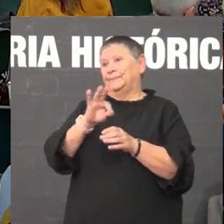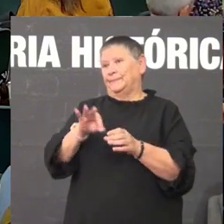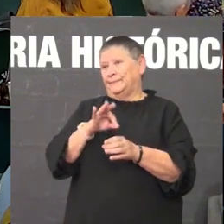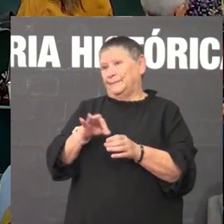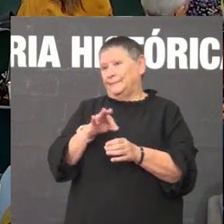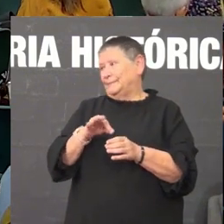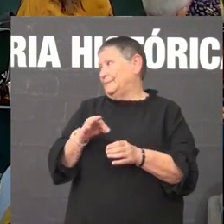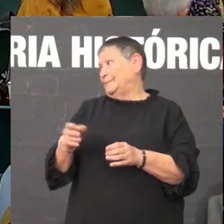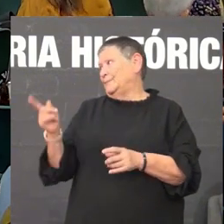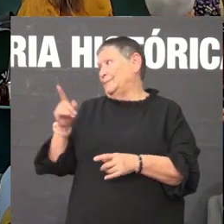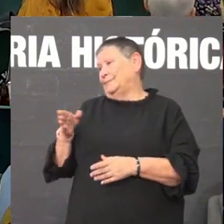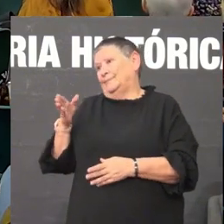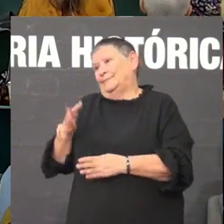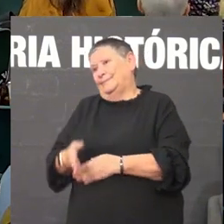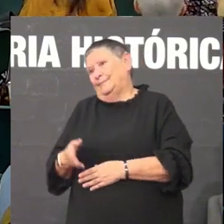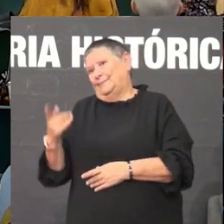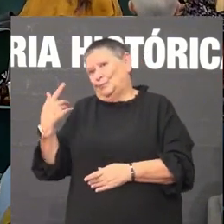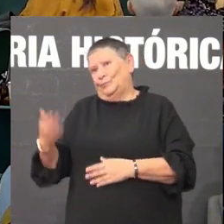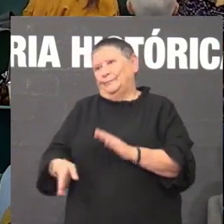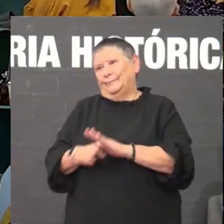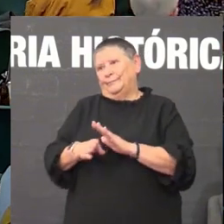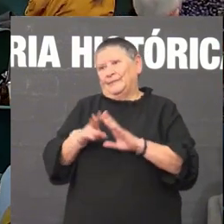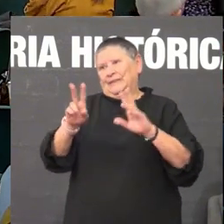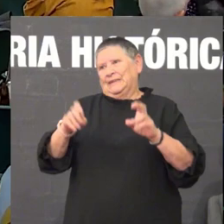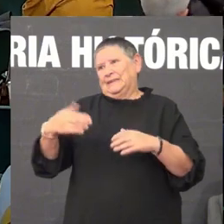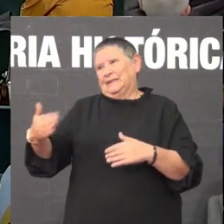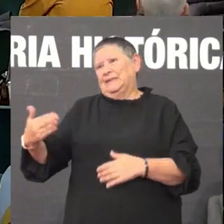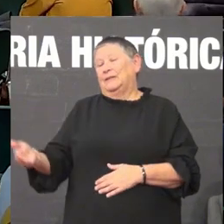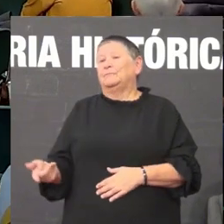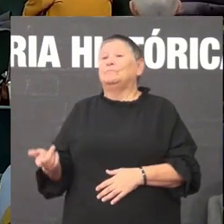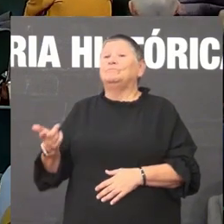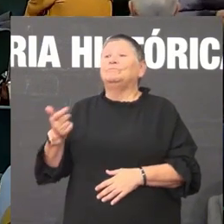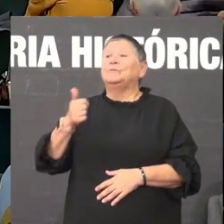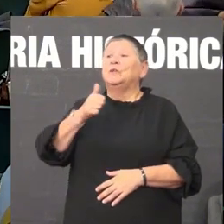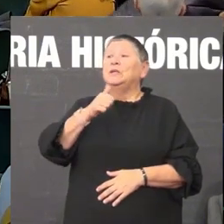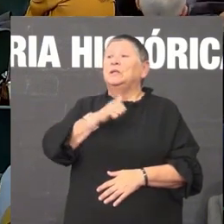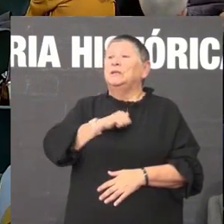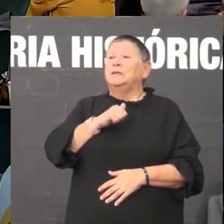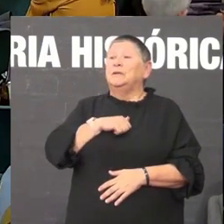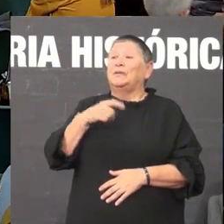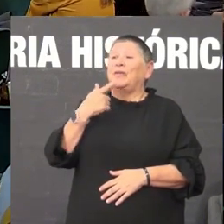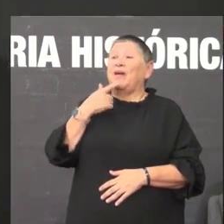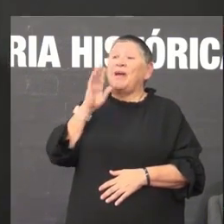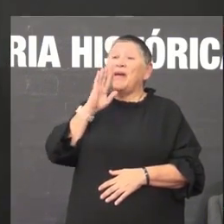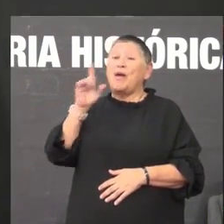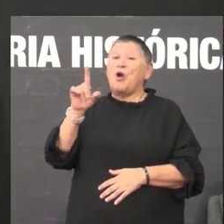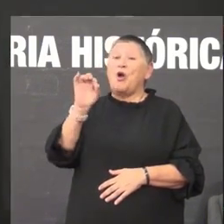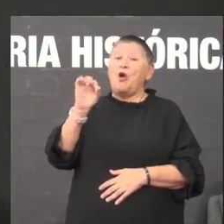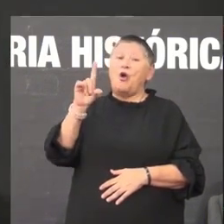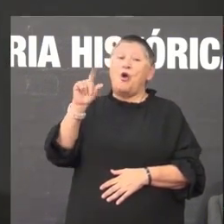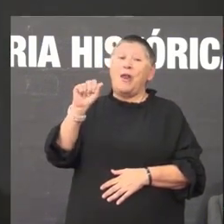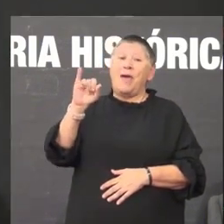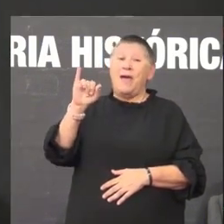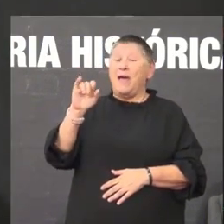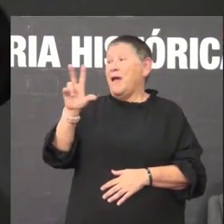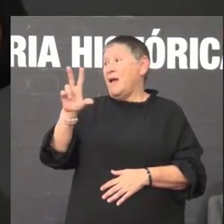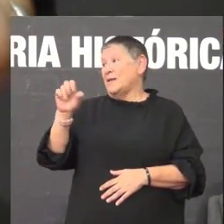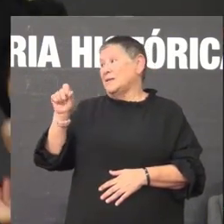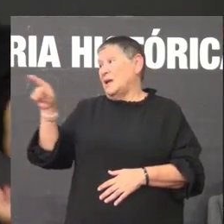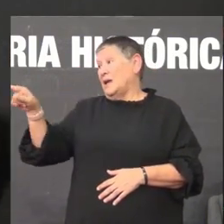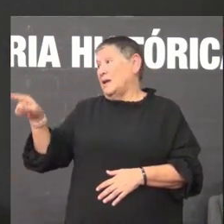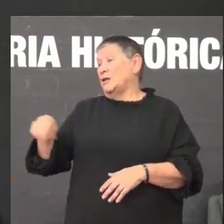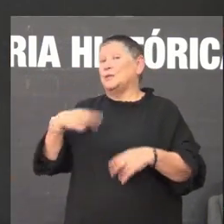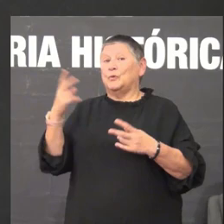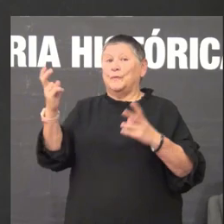a Carlos que seguro que queres seguir falando deste tema esperemos que como decía Olaya na súa intervención que despois de nos